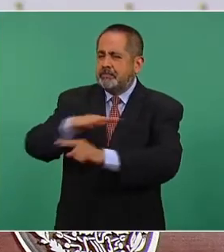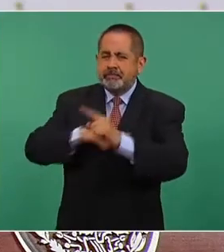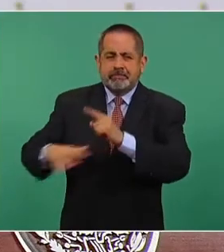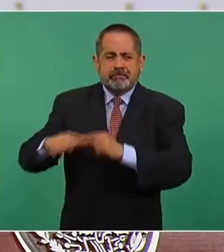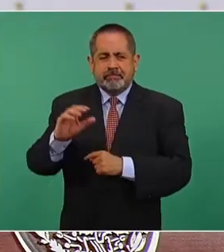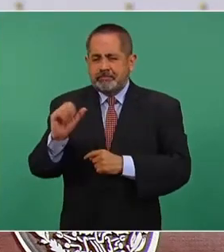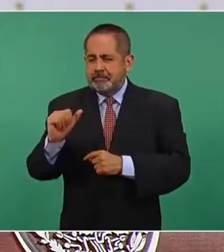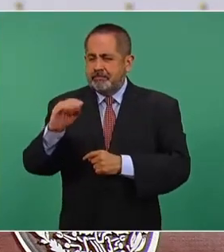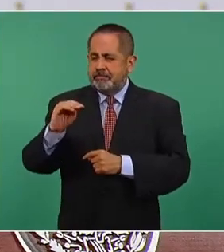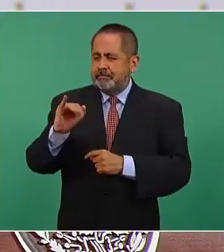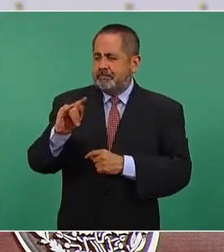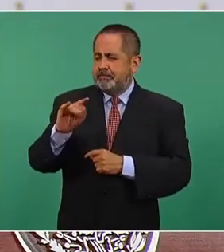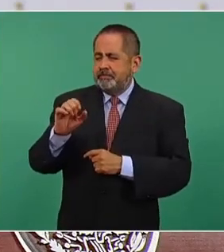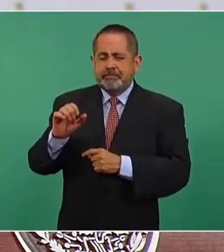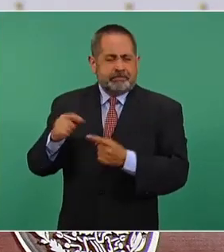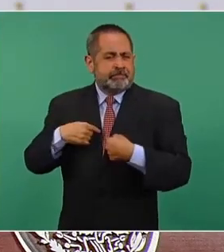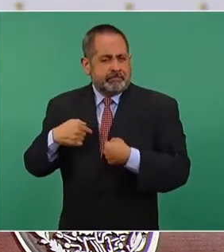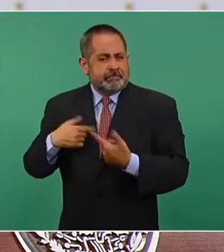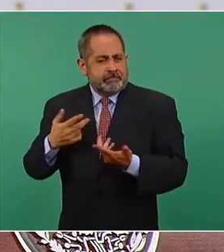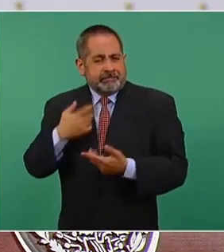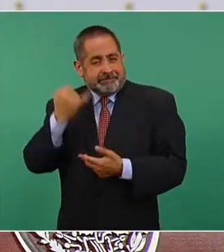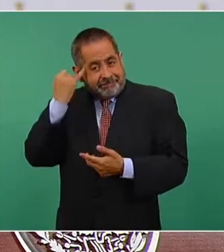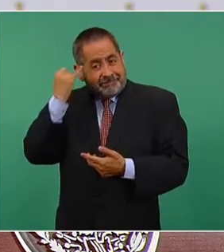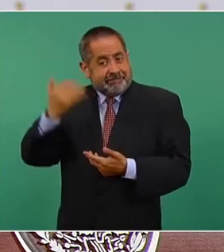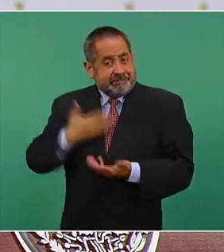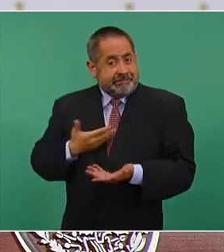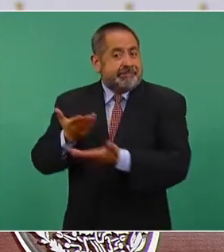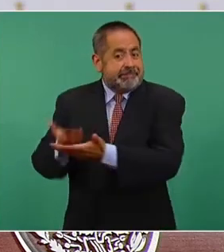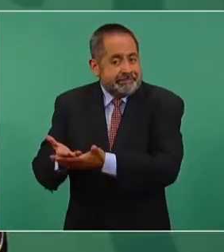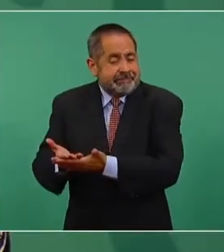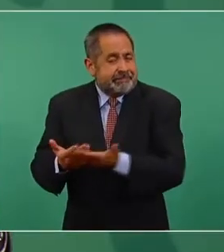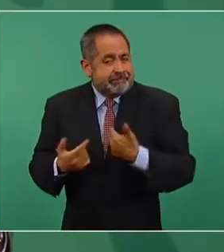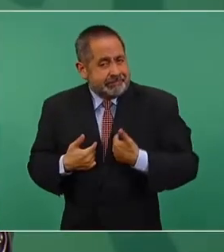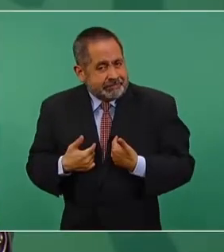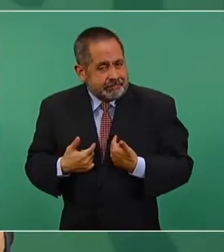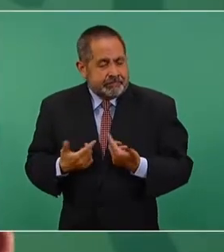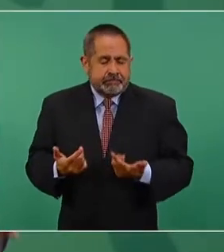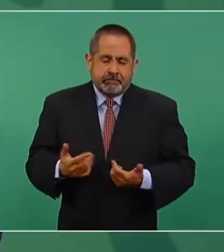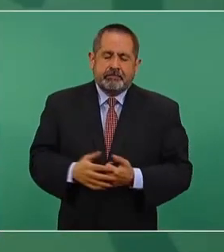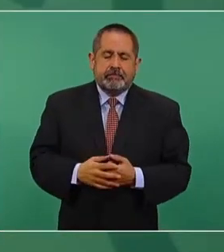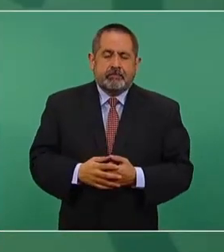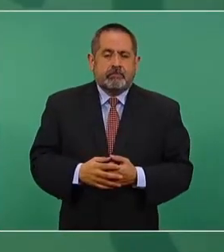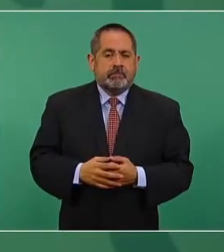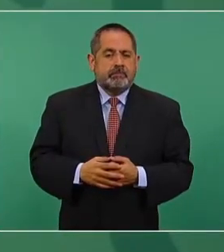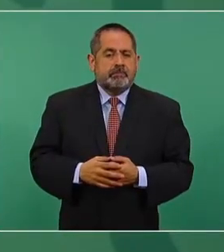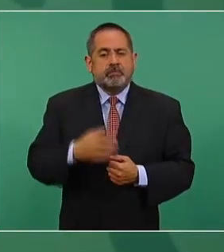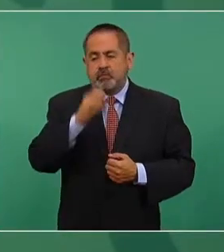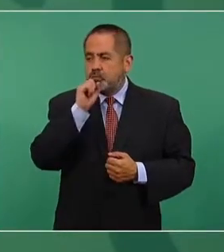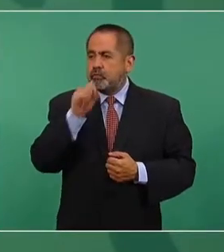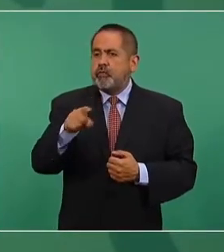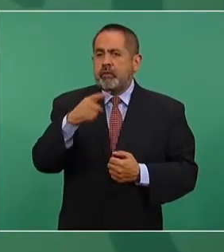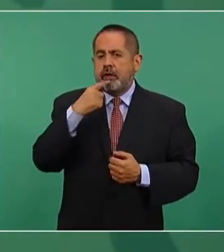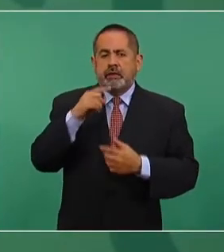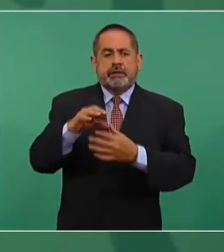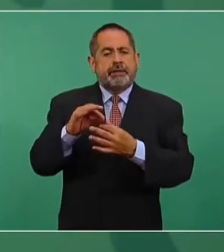y que no